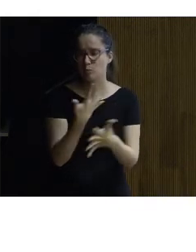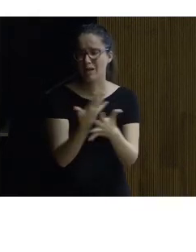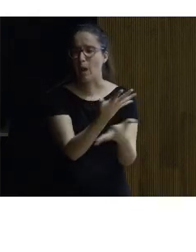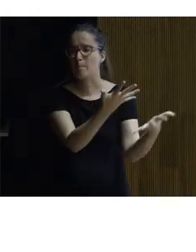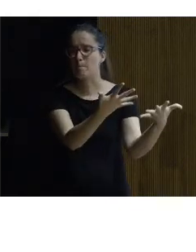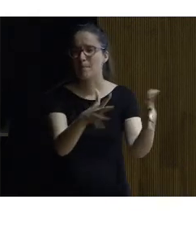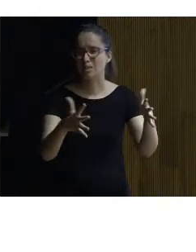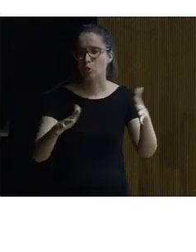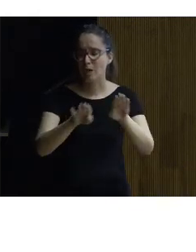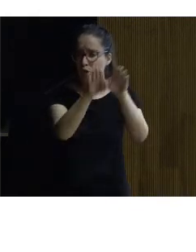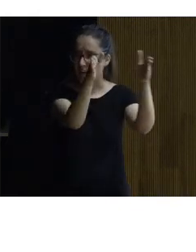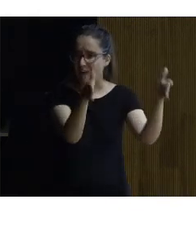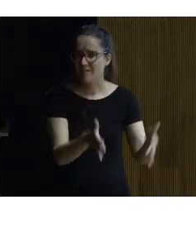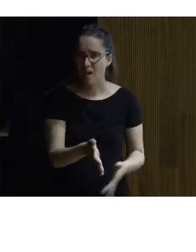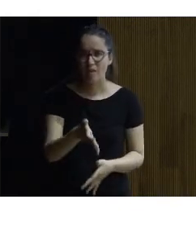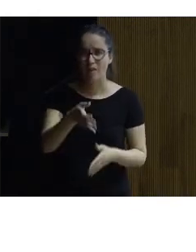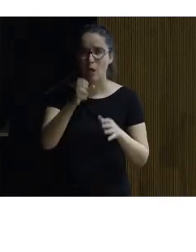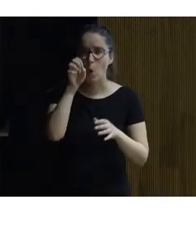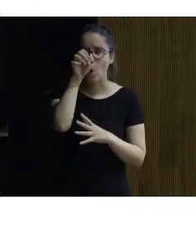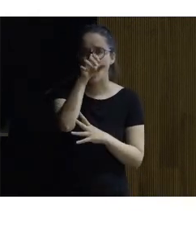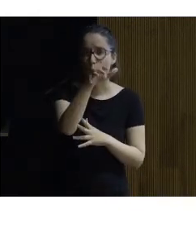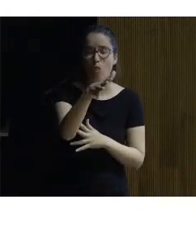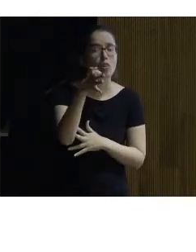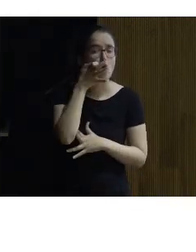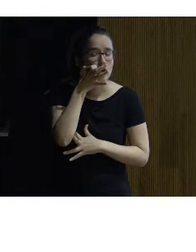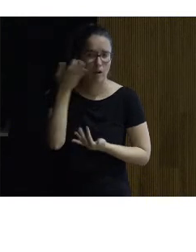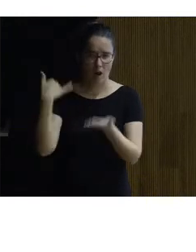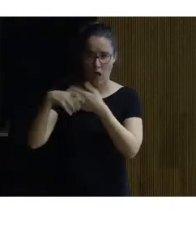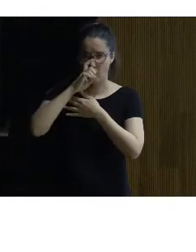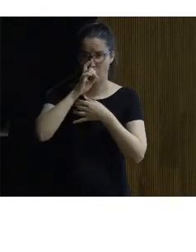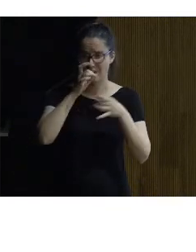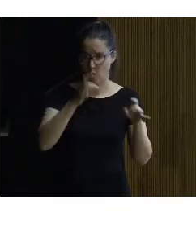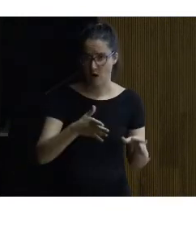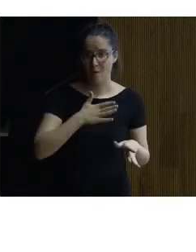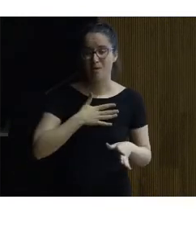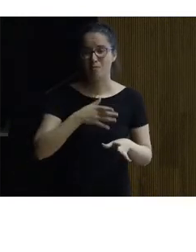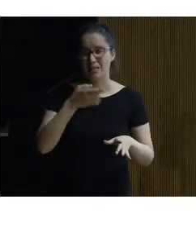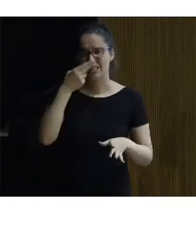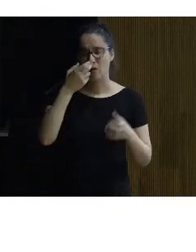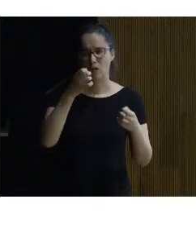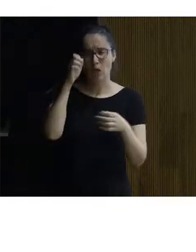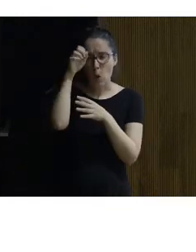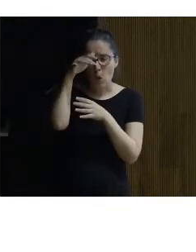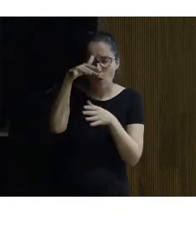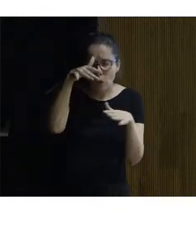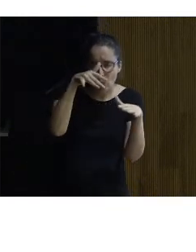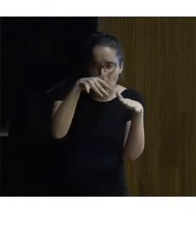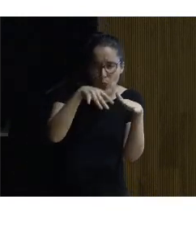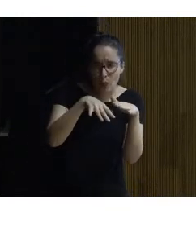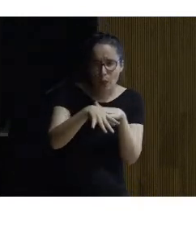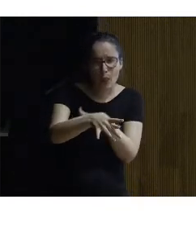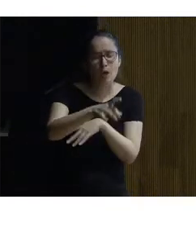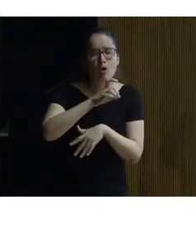ser la entrada de luz y a mí particularmente me interesaba mucho la luz rasante como